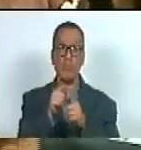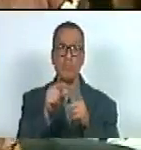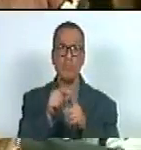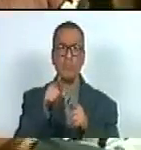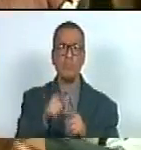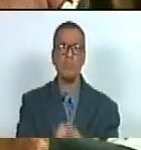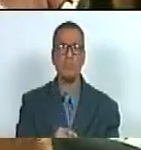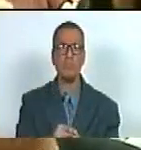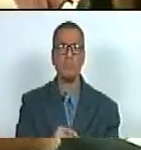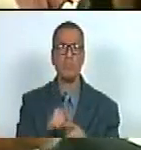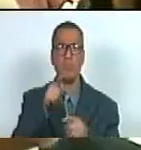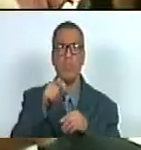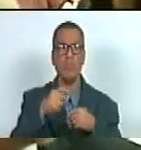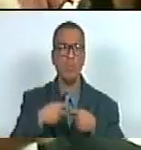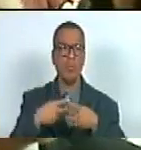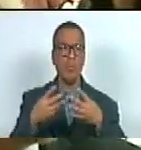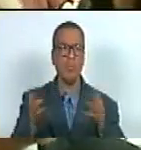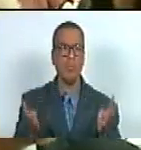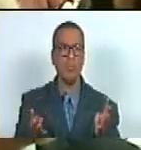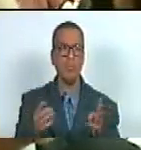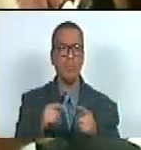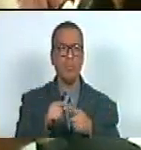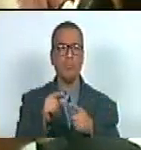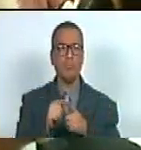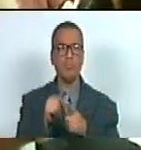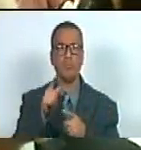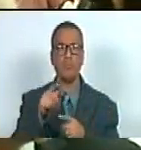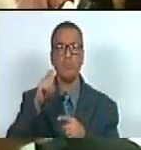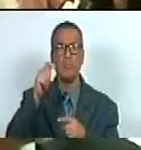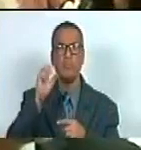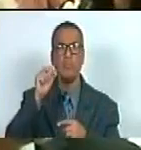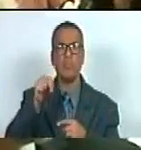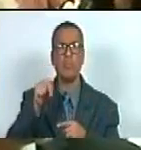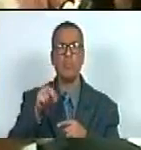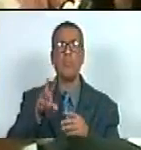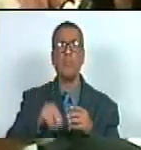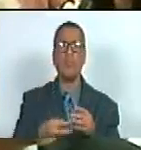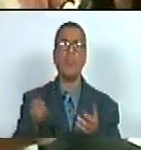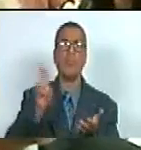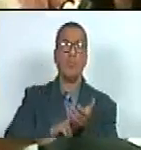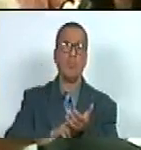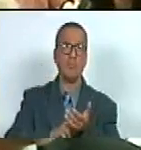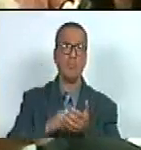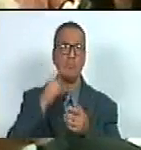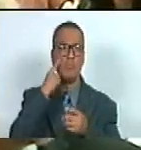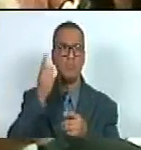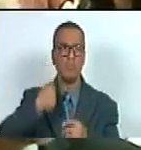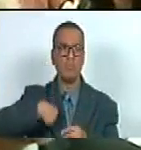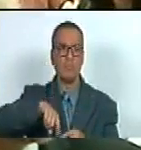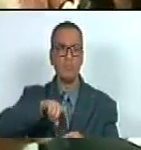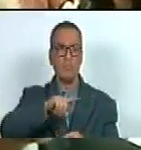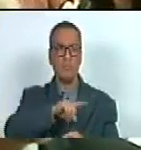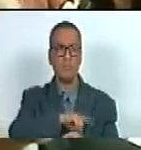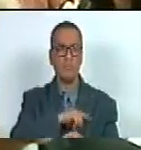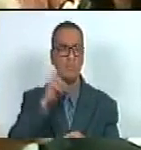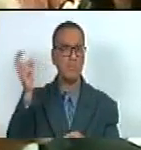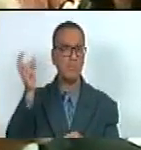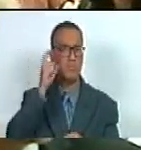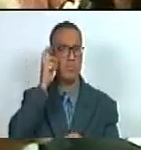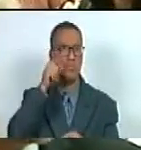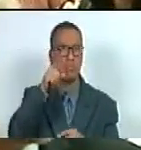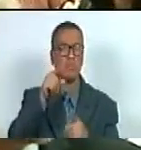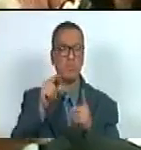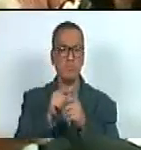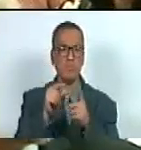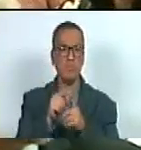debimos haber distribuido unas cuantas doces de irtopán para volver a escuchar y flagelar nuestros oídos con esas